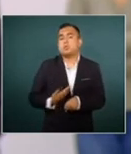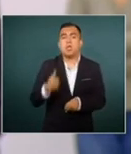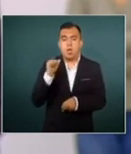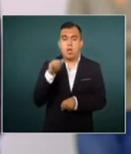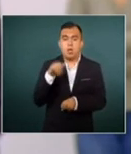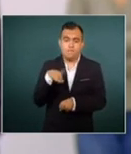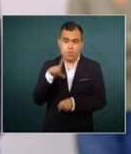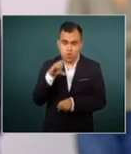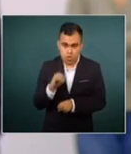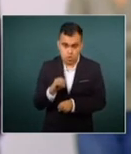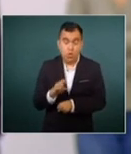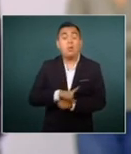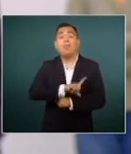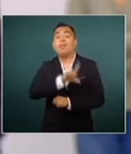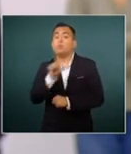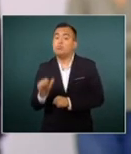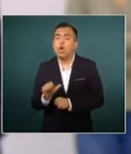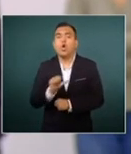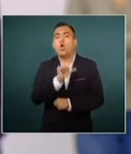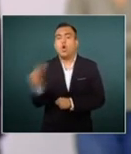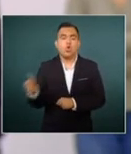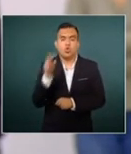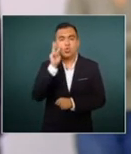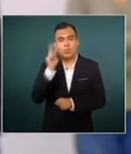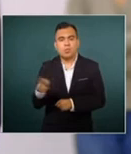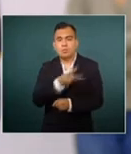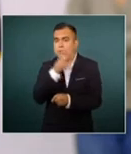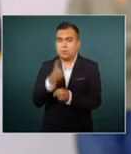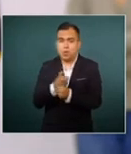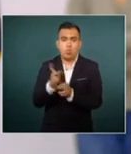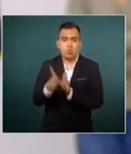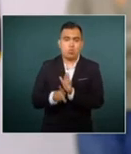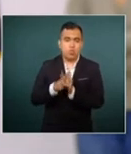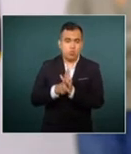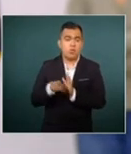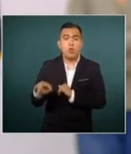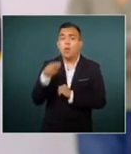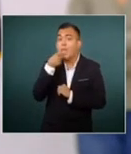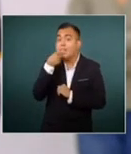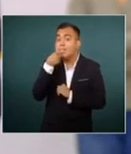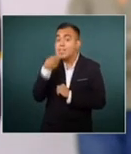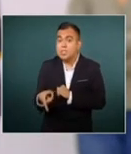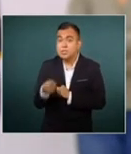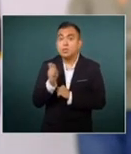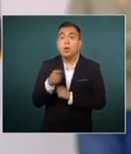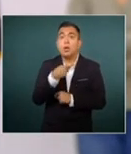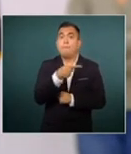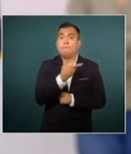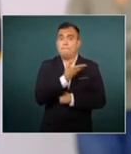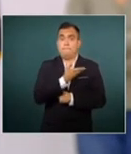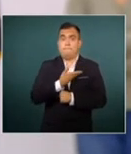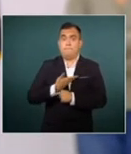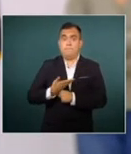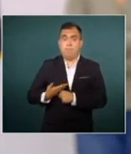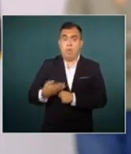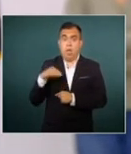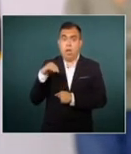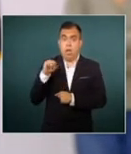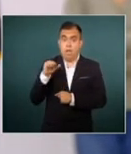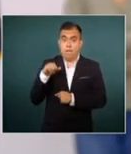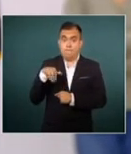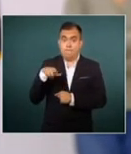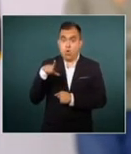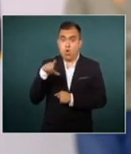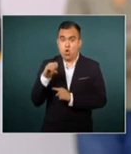Posteriormente dio otro segundo video donde mencionaba que no precisamente el presidente Andrés Manuel de forma directa,